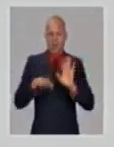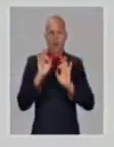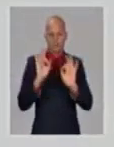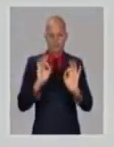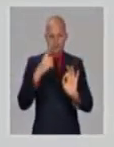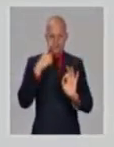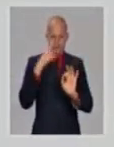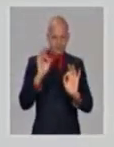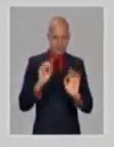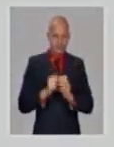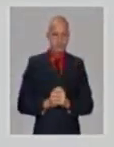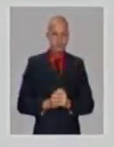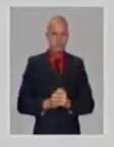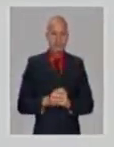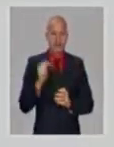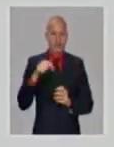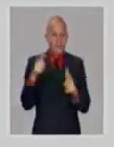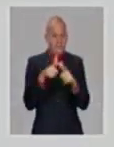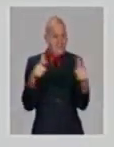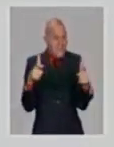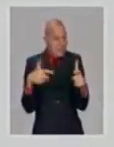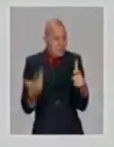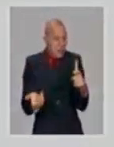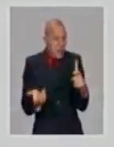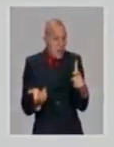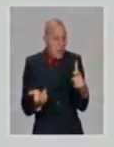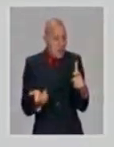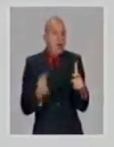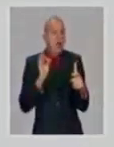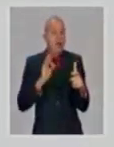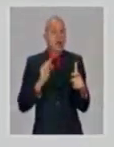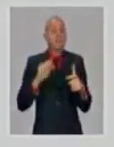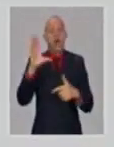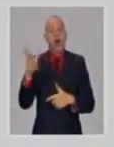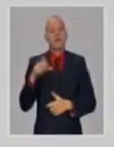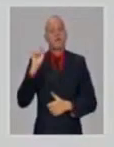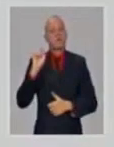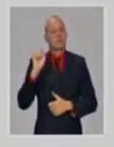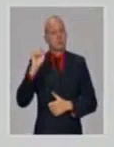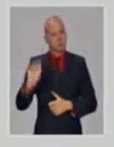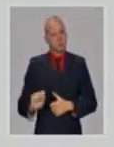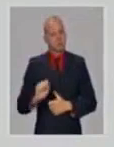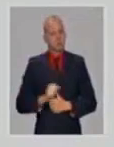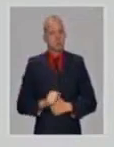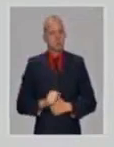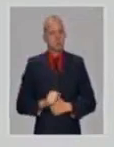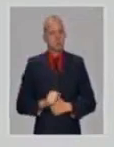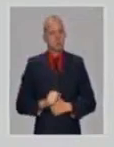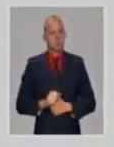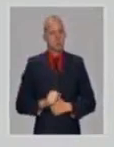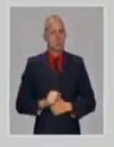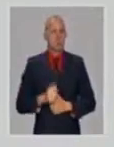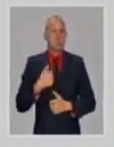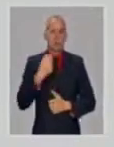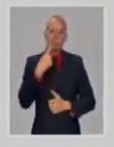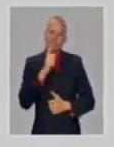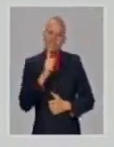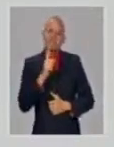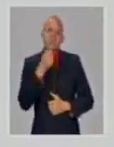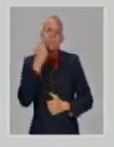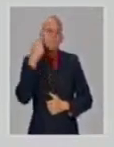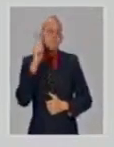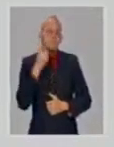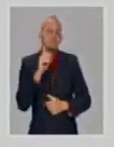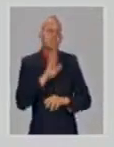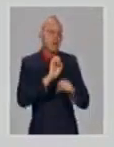variante sobre todo la sudafricana está de alguna forma yo no puedo decir que esté sustituyendo porque no es así